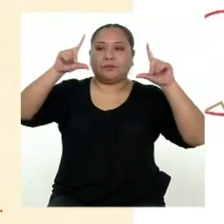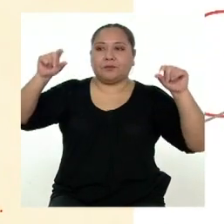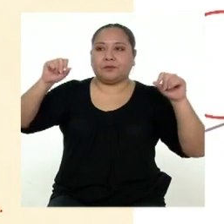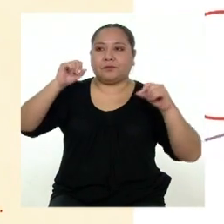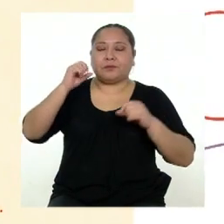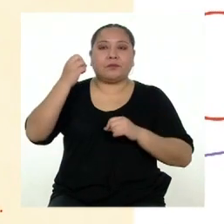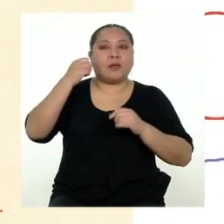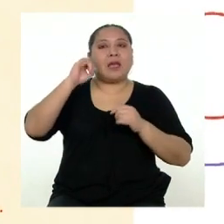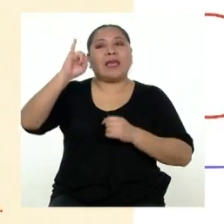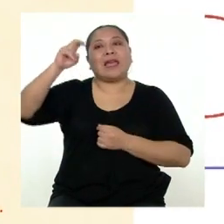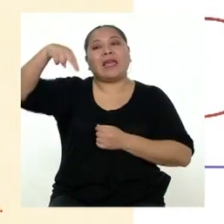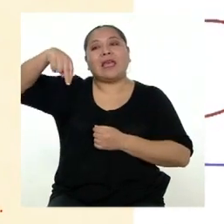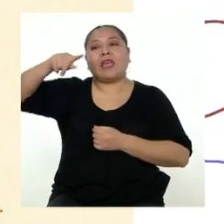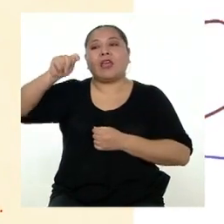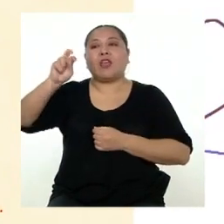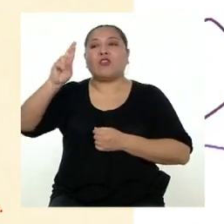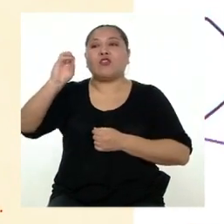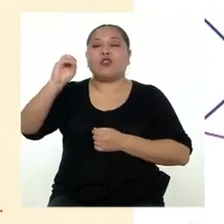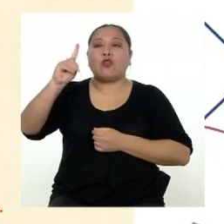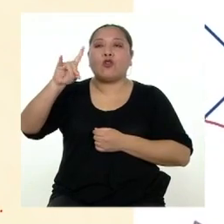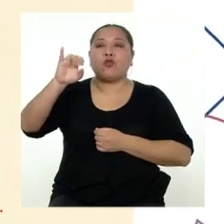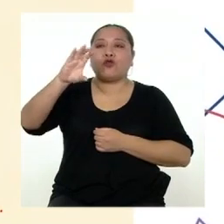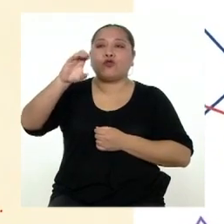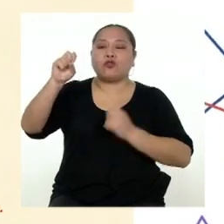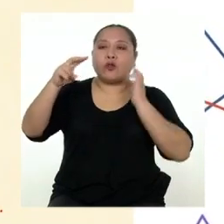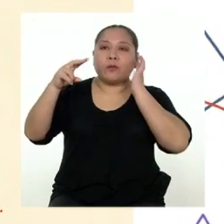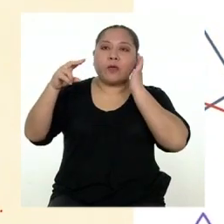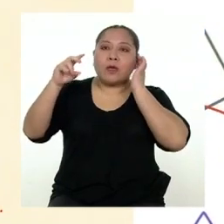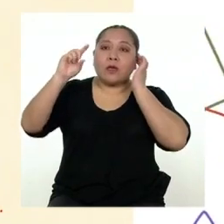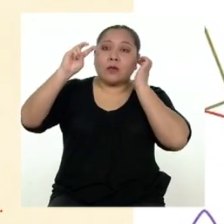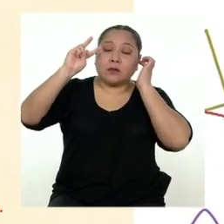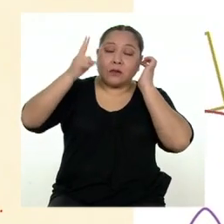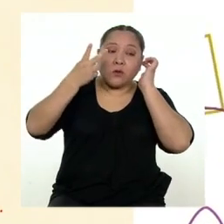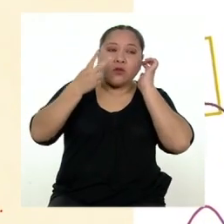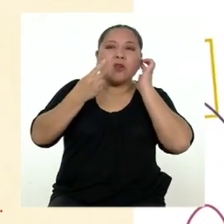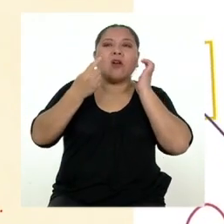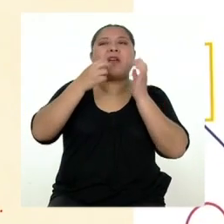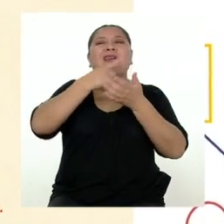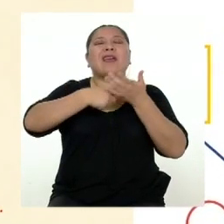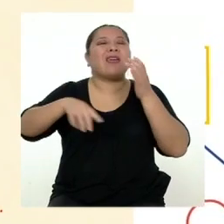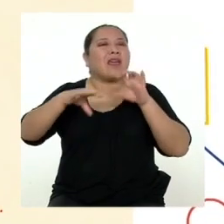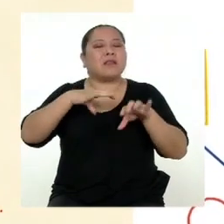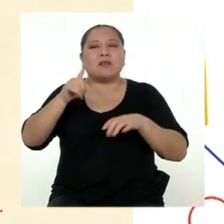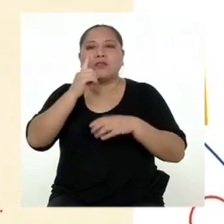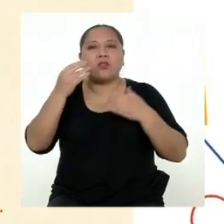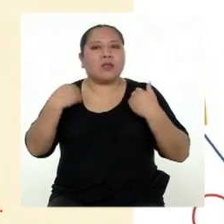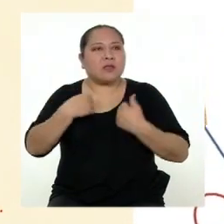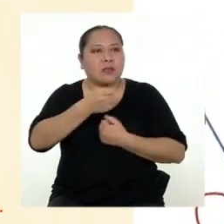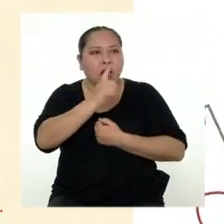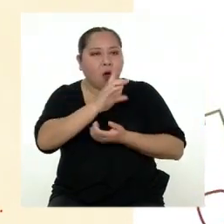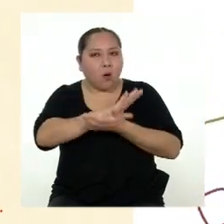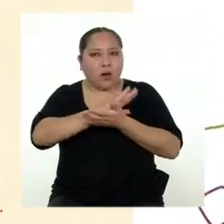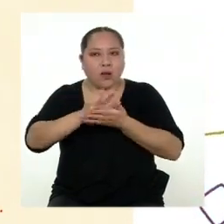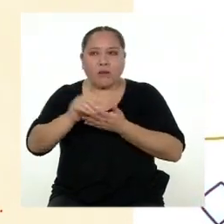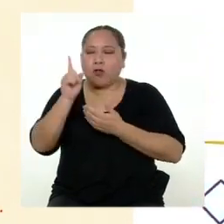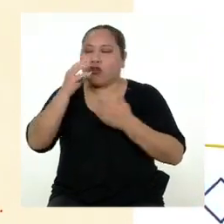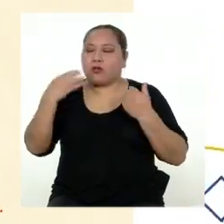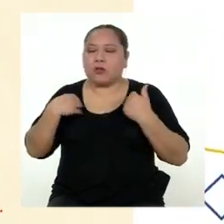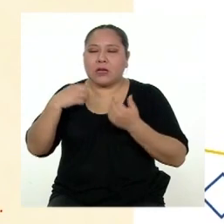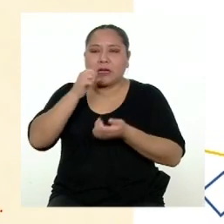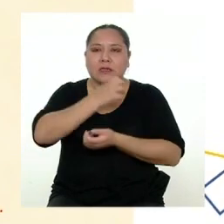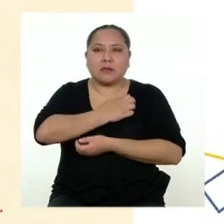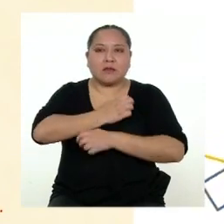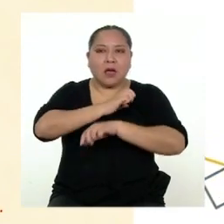introducción. El segundo, explica qué hacer si no contamos con agua limpia ni jabón. El tercero, nos